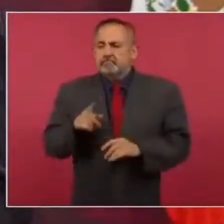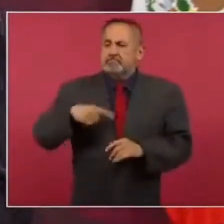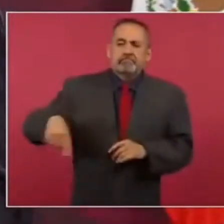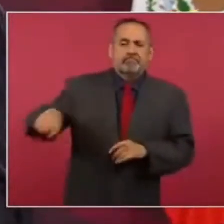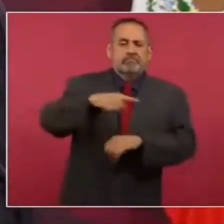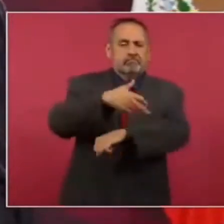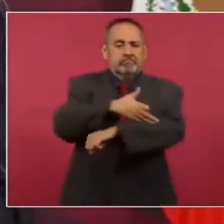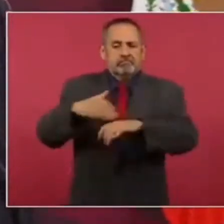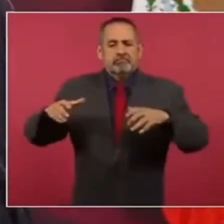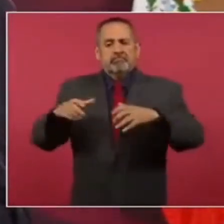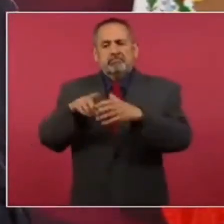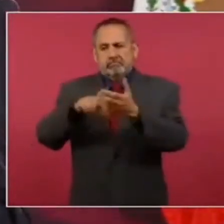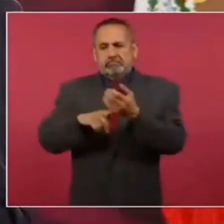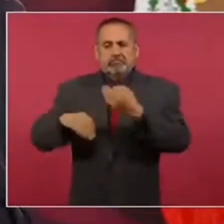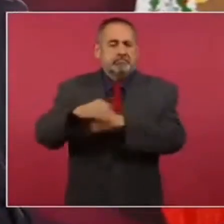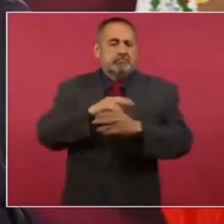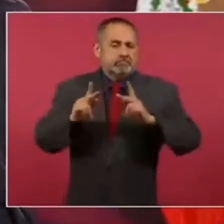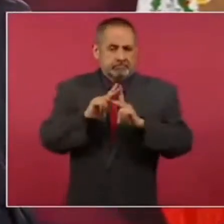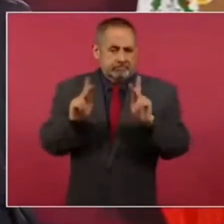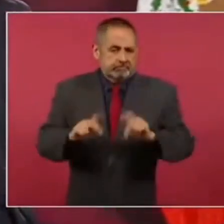en nuestro país.